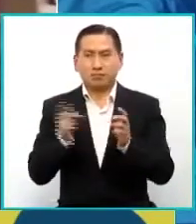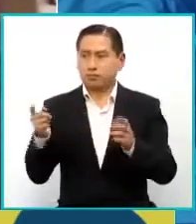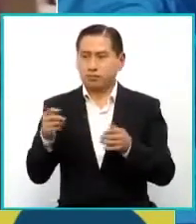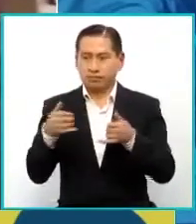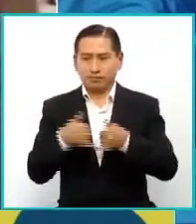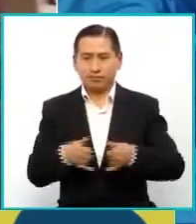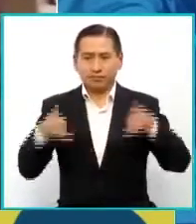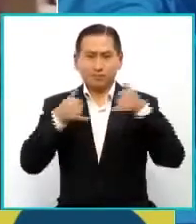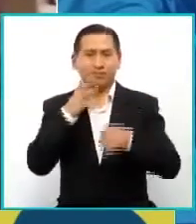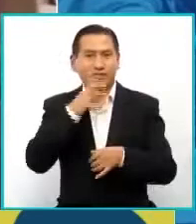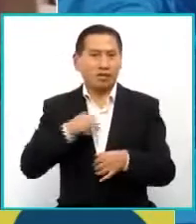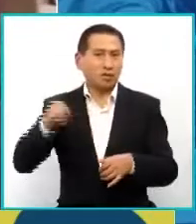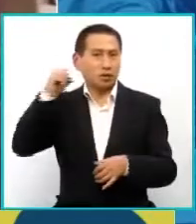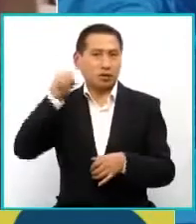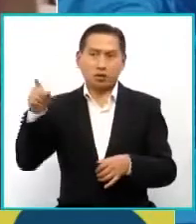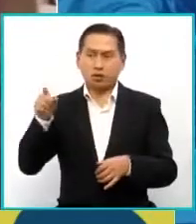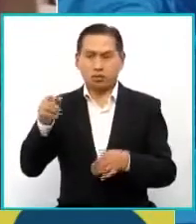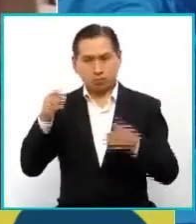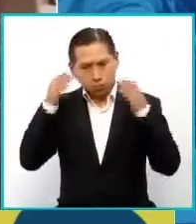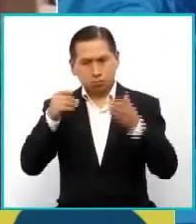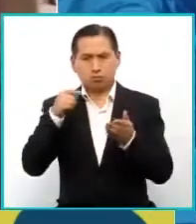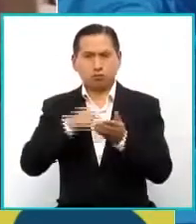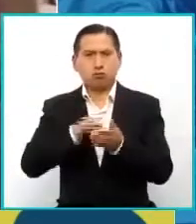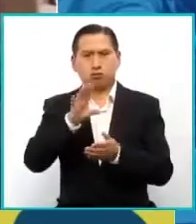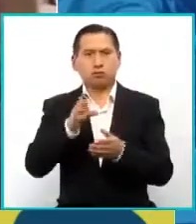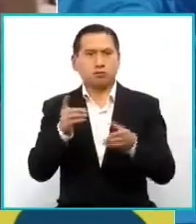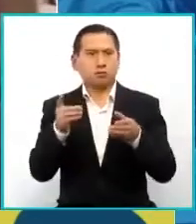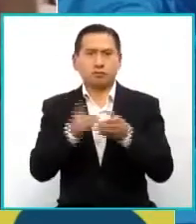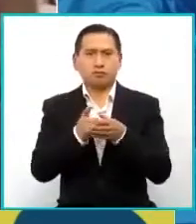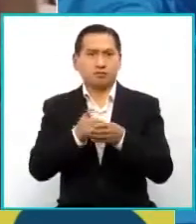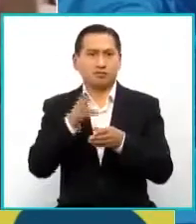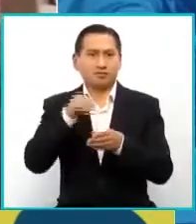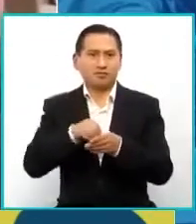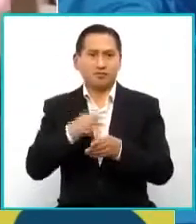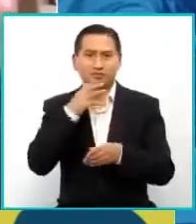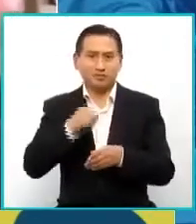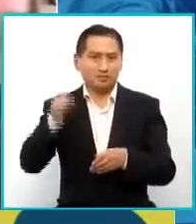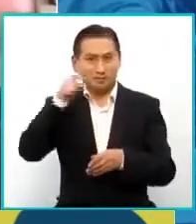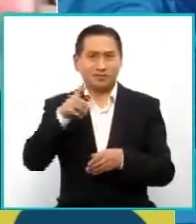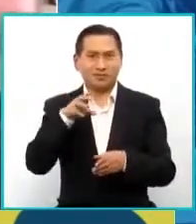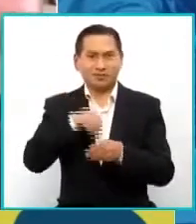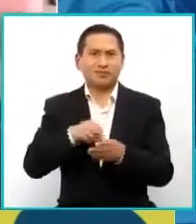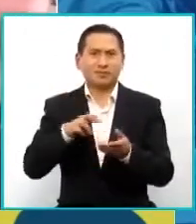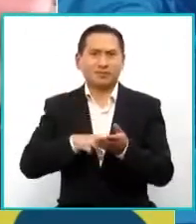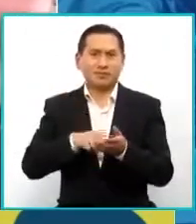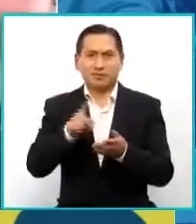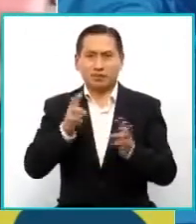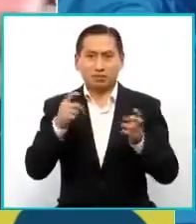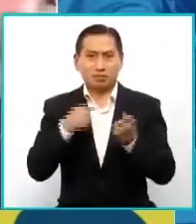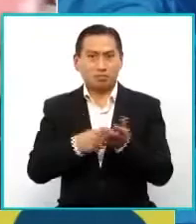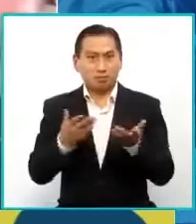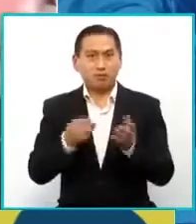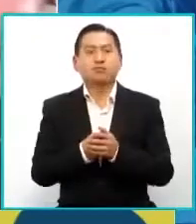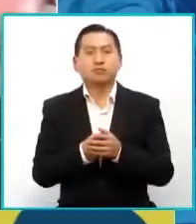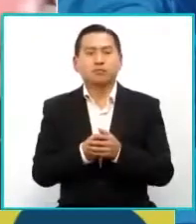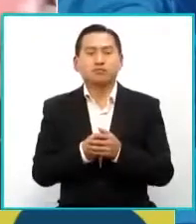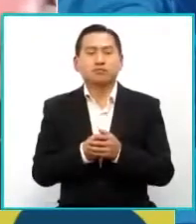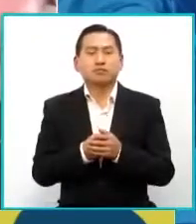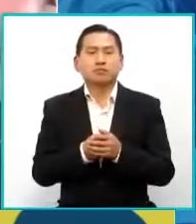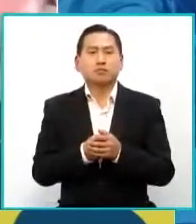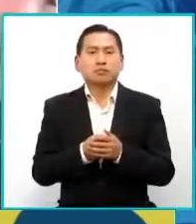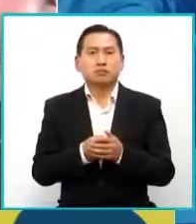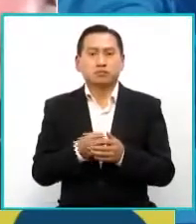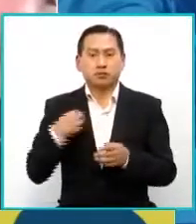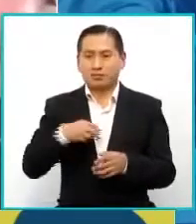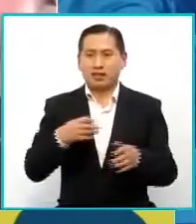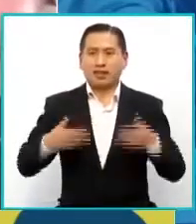de los premios a Baroa, de cabeza entra tu docu para los premios a Baroa por la temática. No es algo de lo que